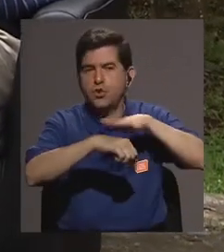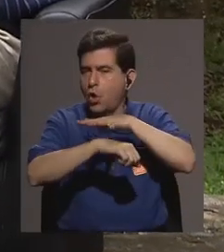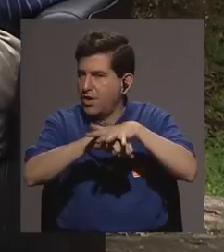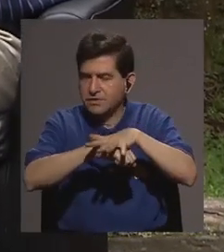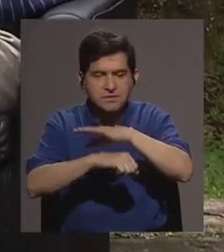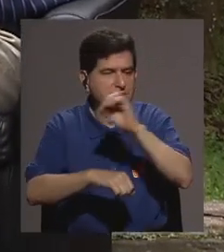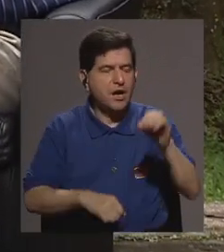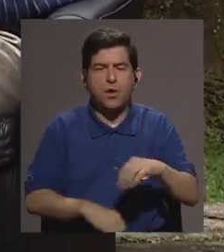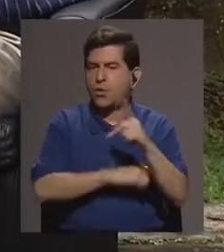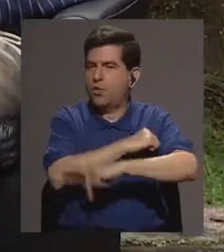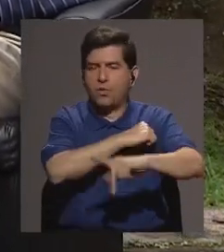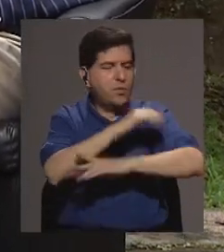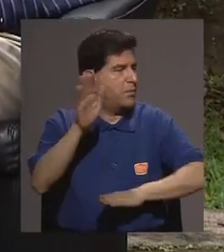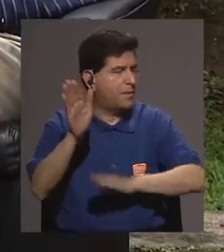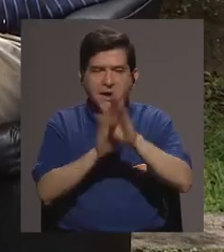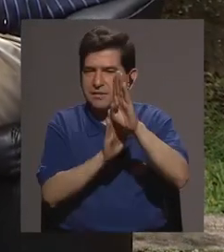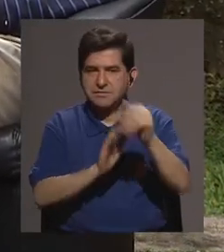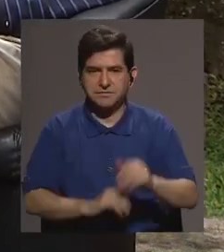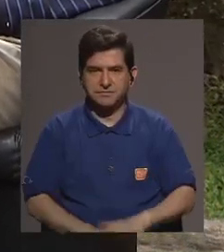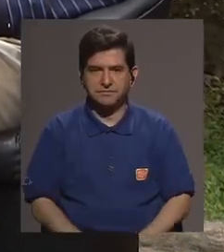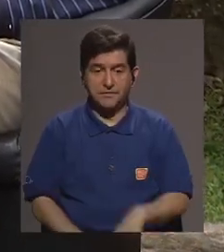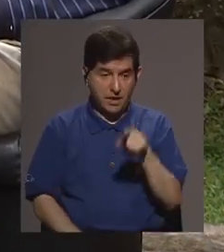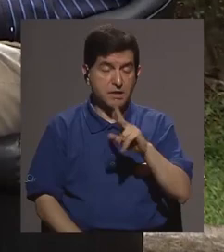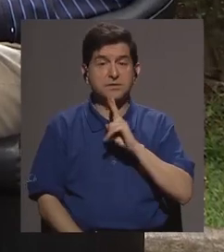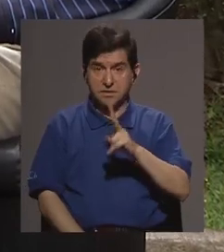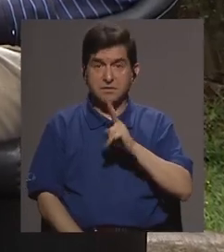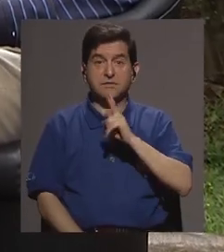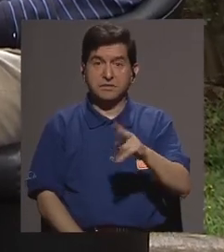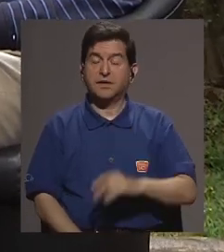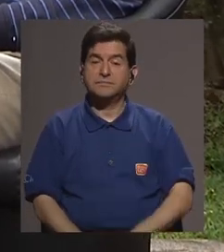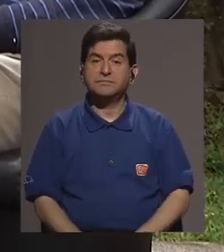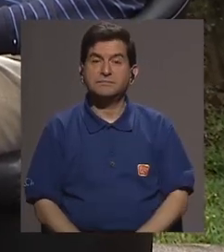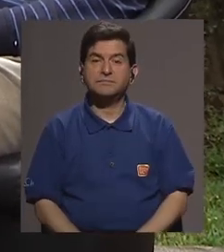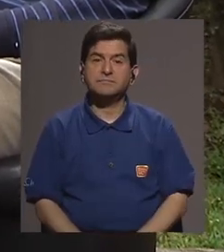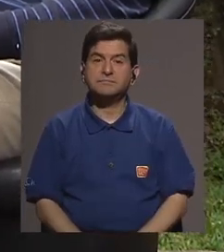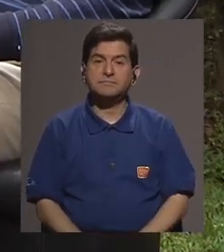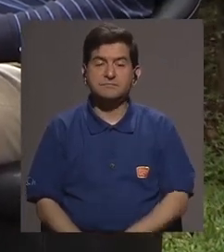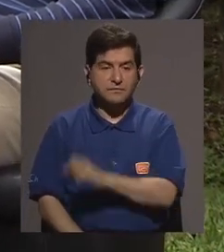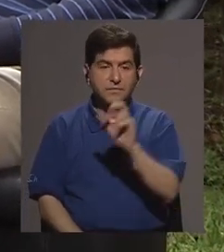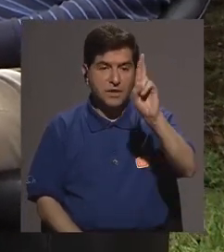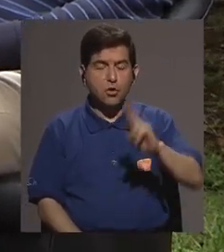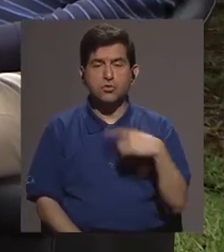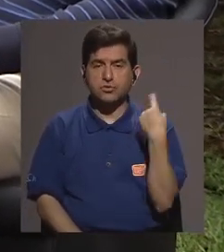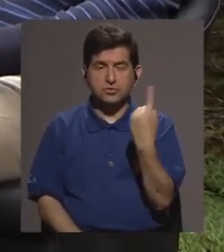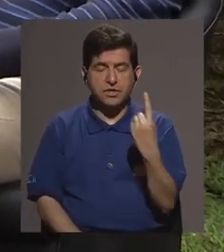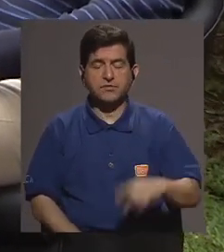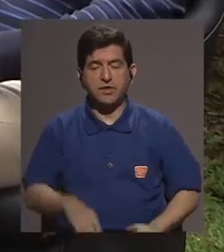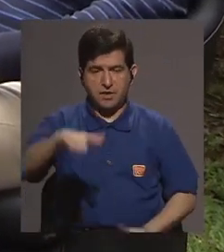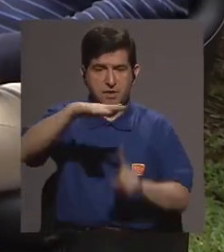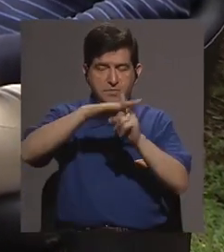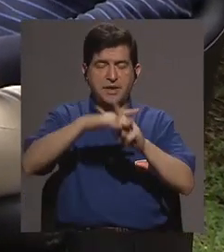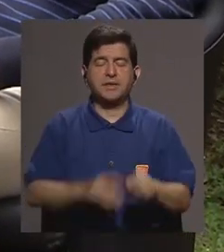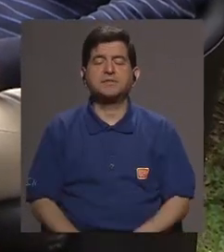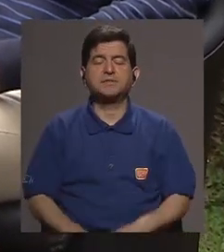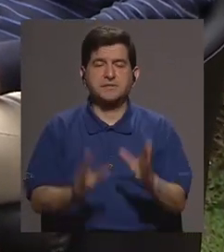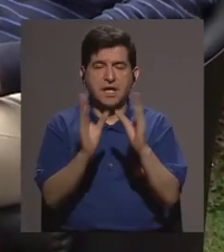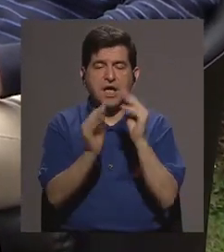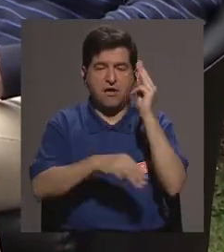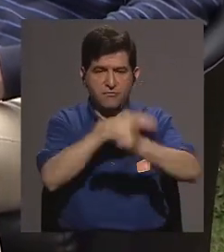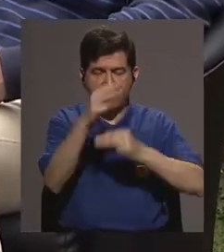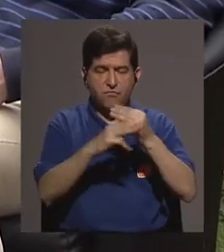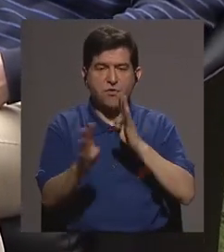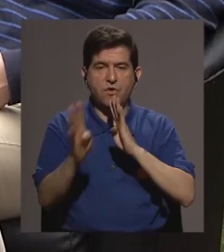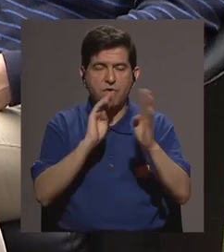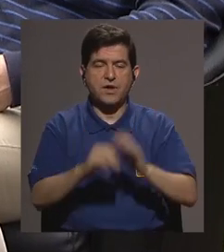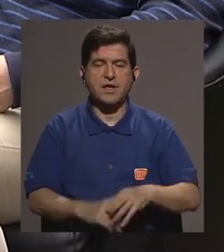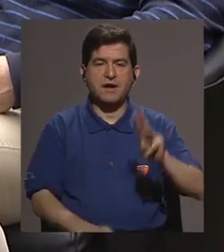o a pesar de no ser un país desarrollado eso es real es decir Costa Rica siempre está presente en cualquier foro mundial que se hable de